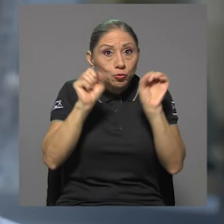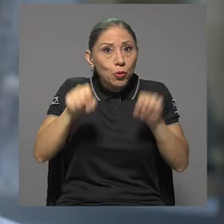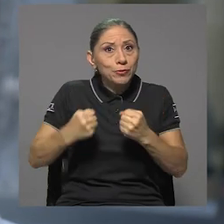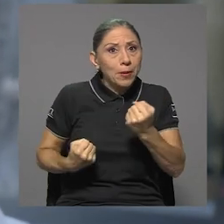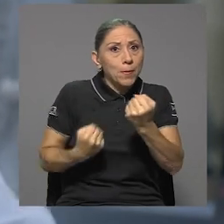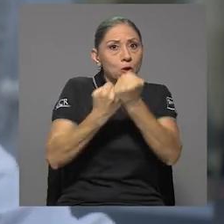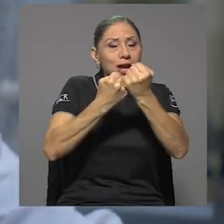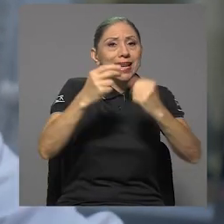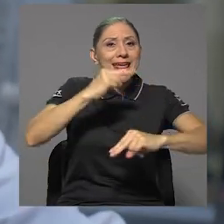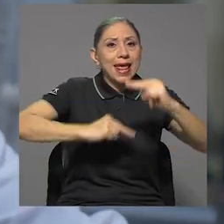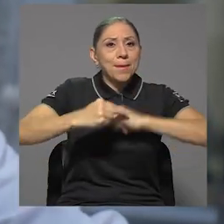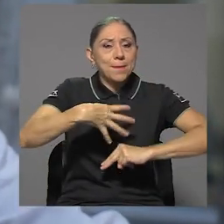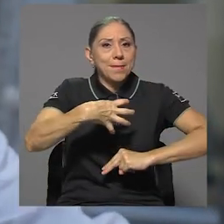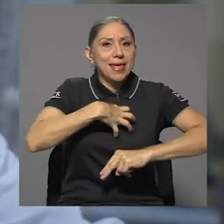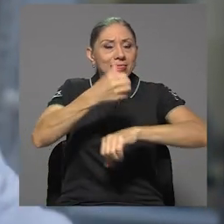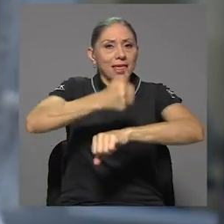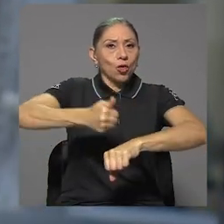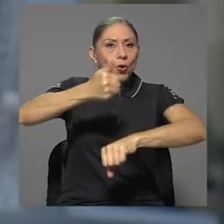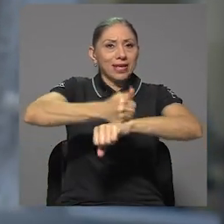emprendedores.